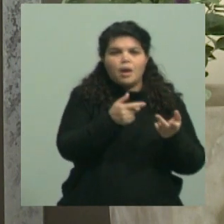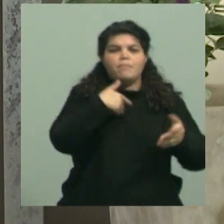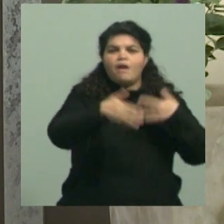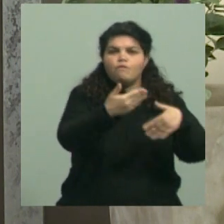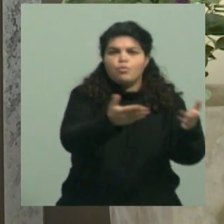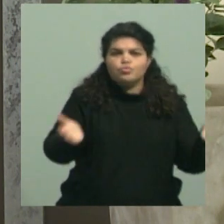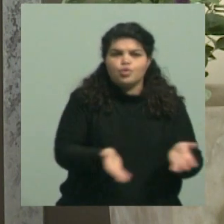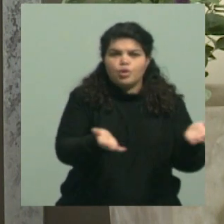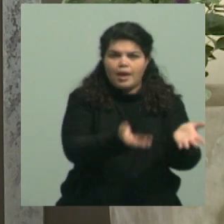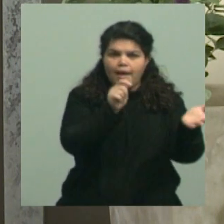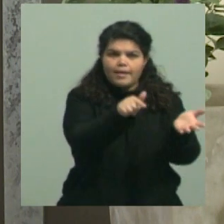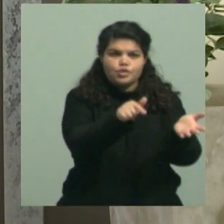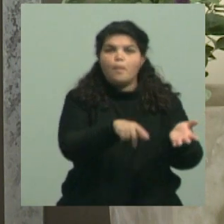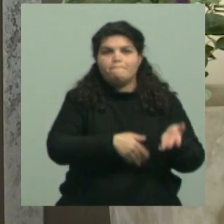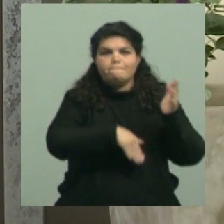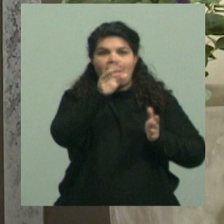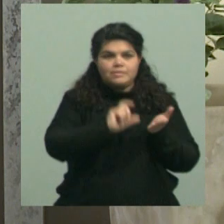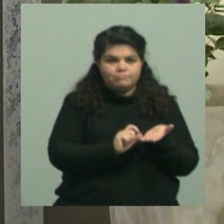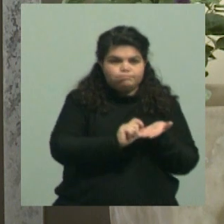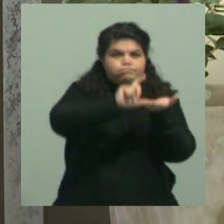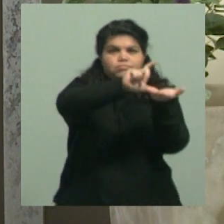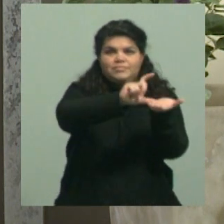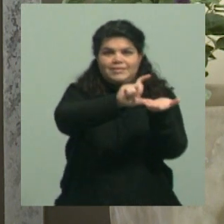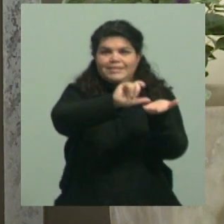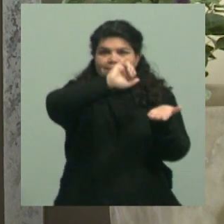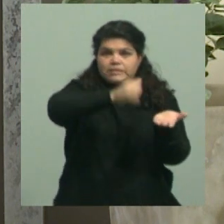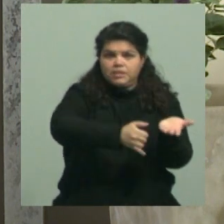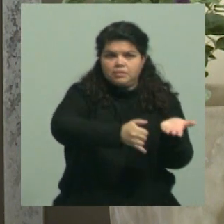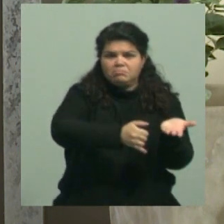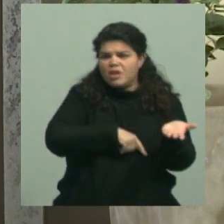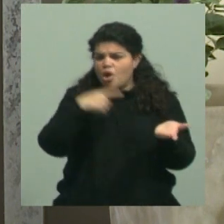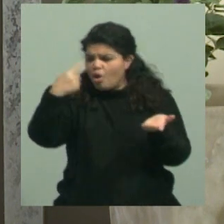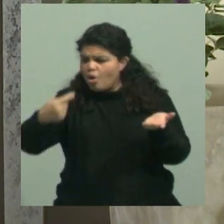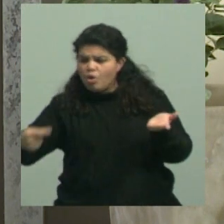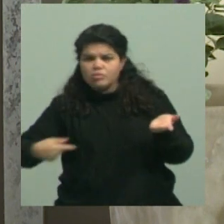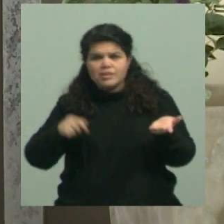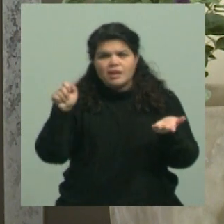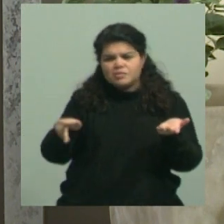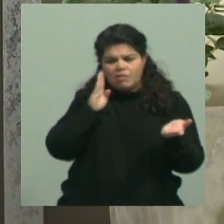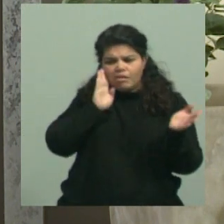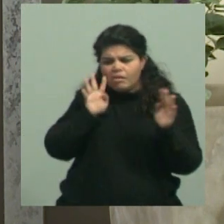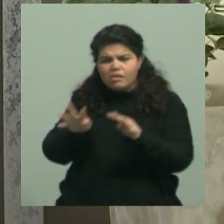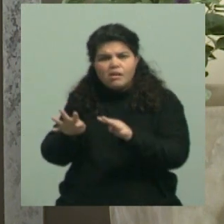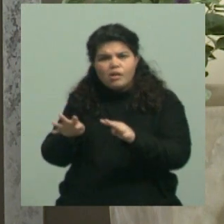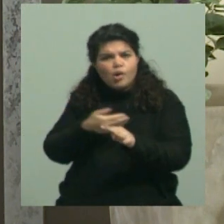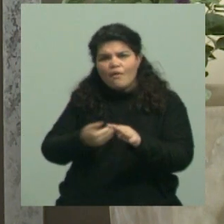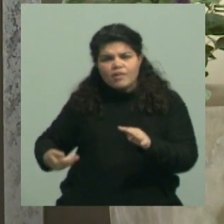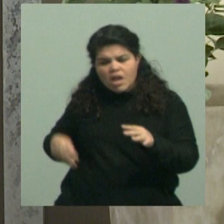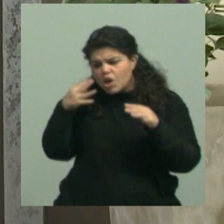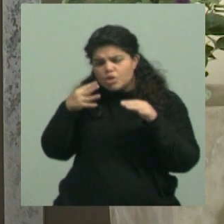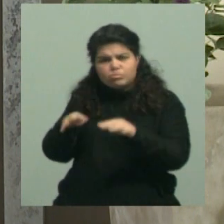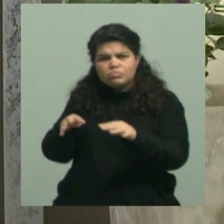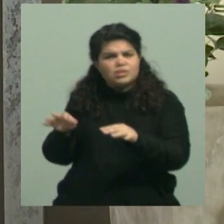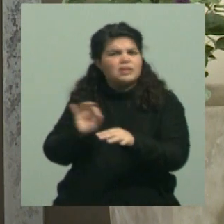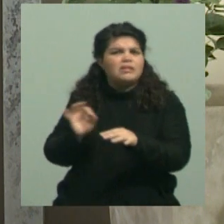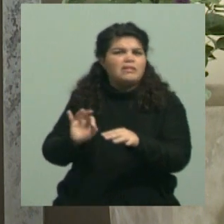que es lo que en definitiva ha estado llegando a las universidades, pero desentendiéndose de otro factor importantísimo que es el del personal que trabaja en las